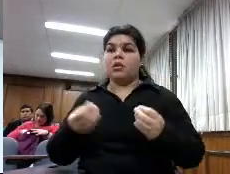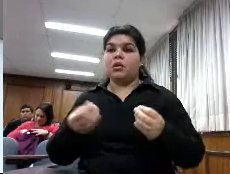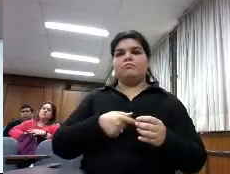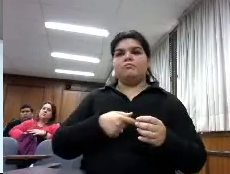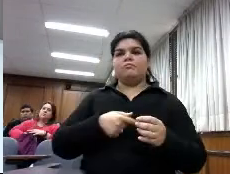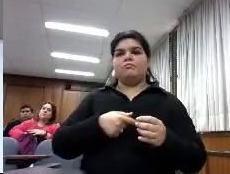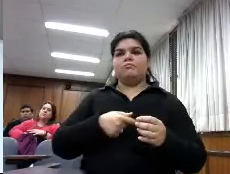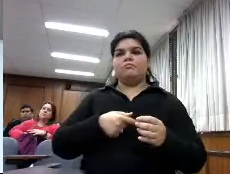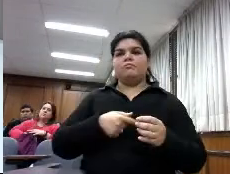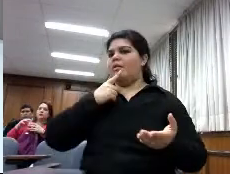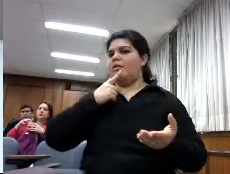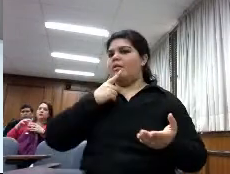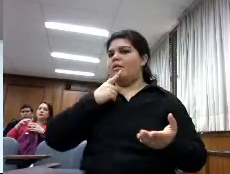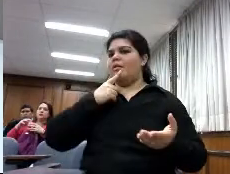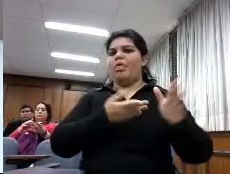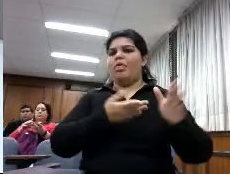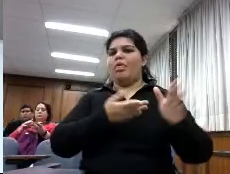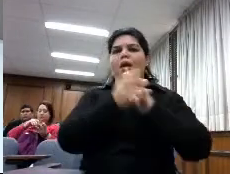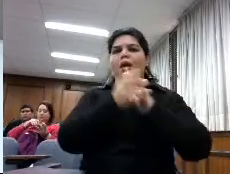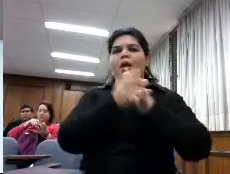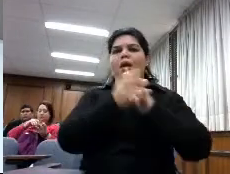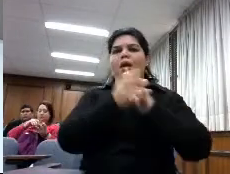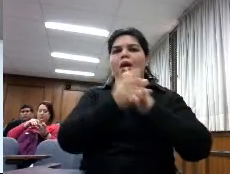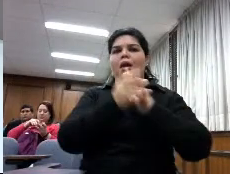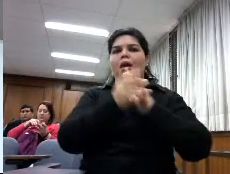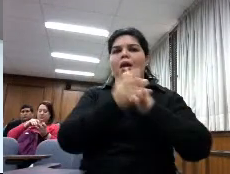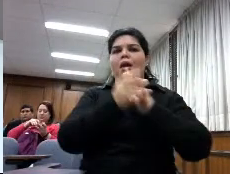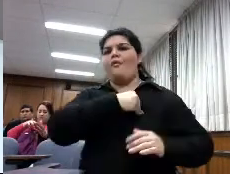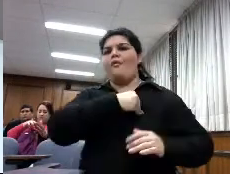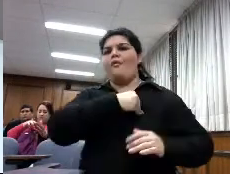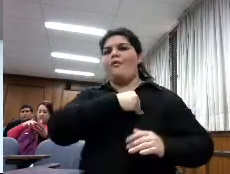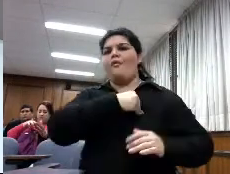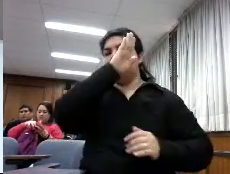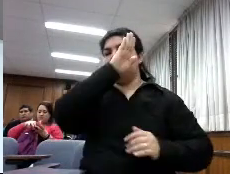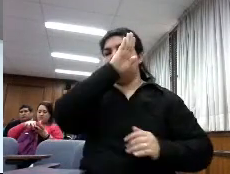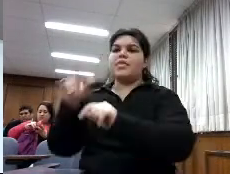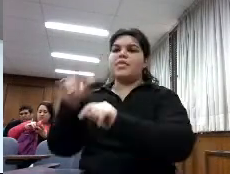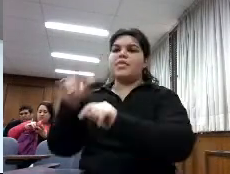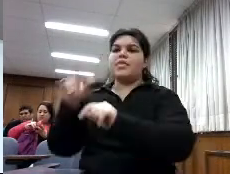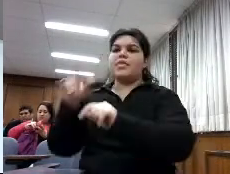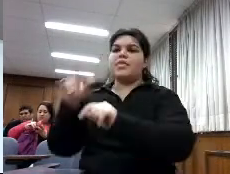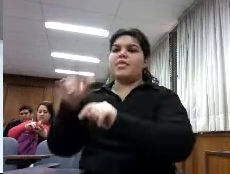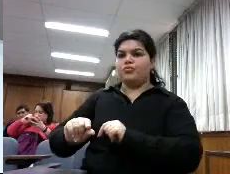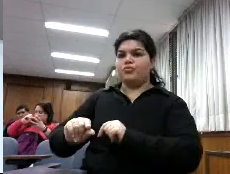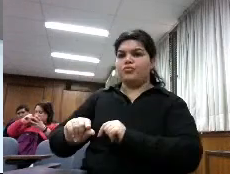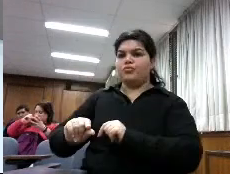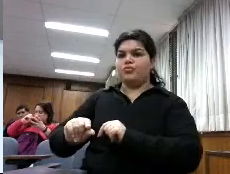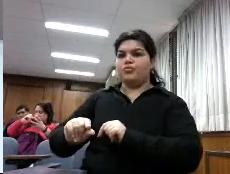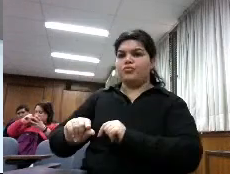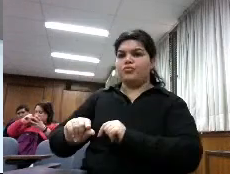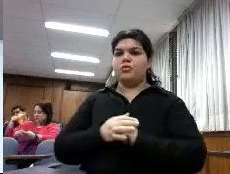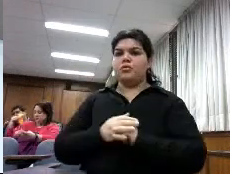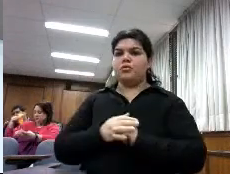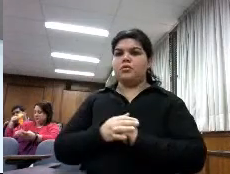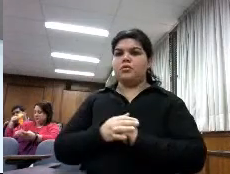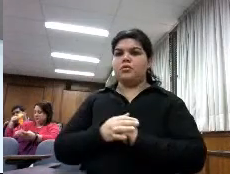y las fuentes que usaban no eran las que ellos consideraban que eran más fiables